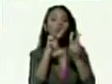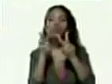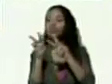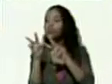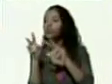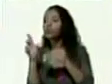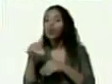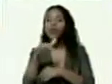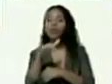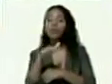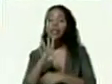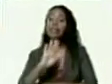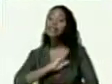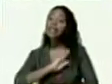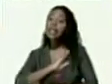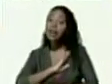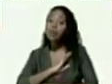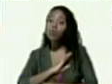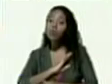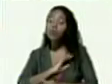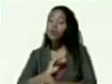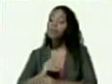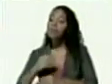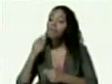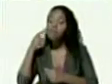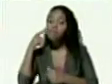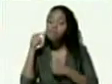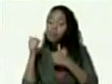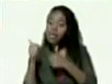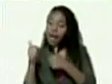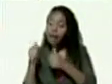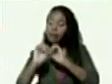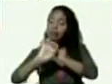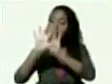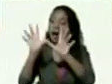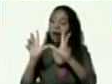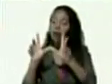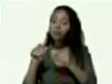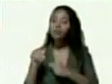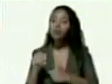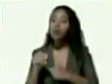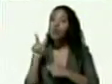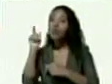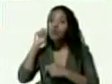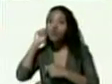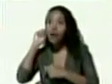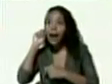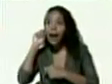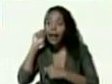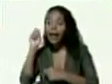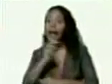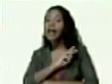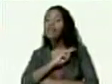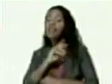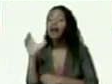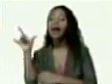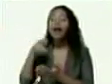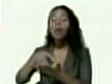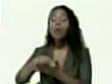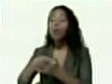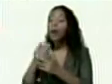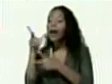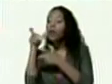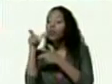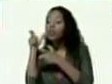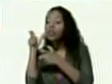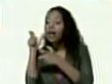tenemos que afinar beatriz escúchame tenemos que afinar la calidad de